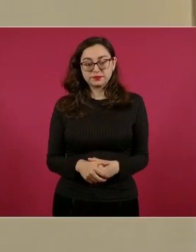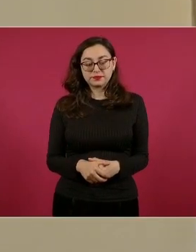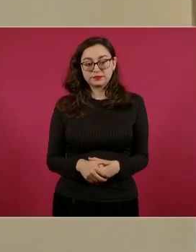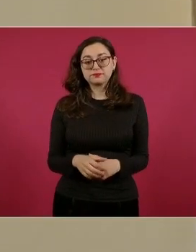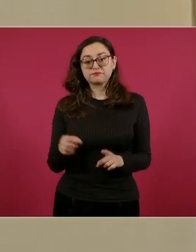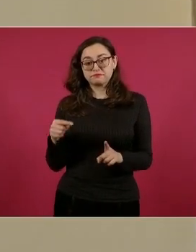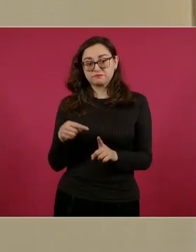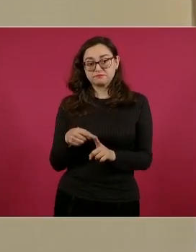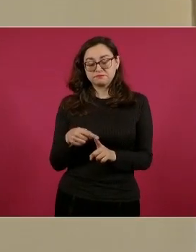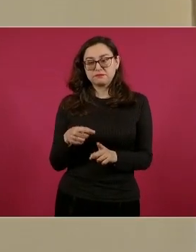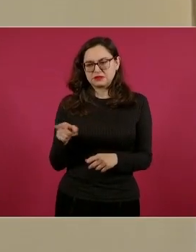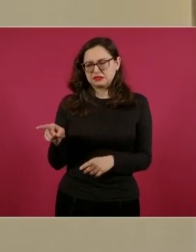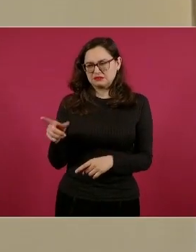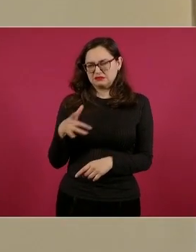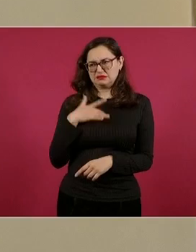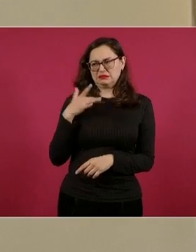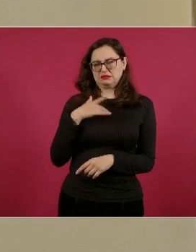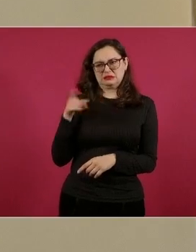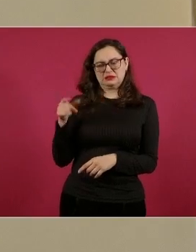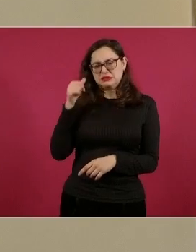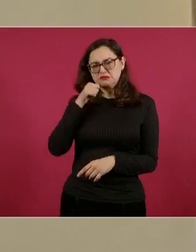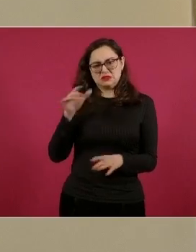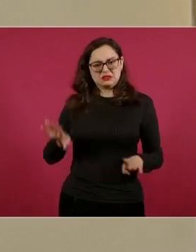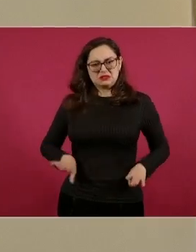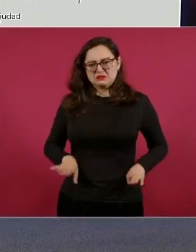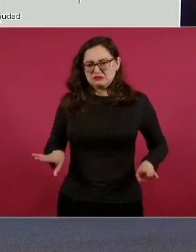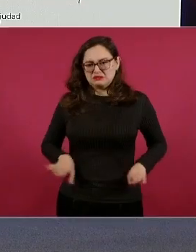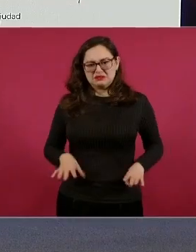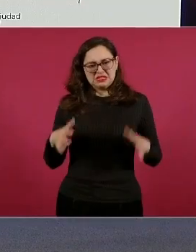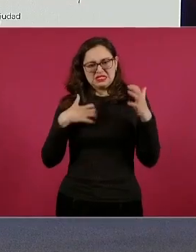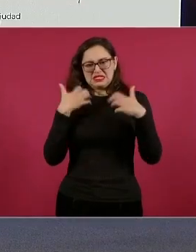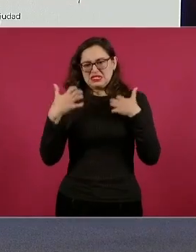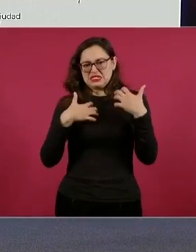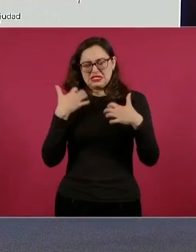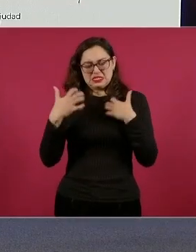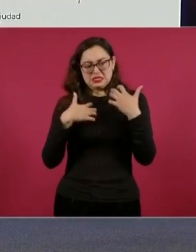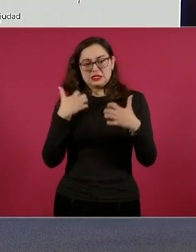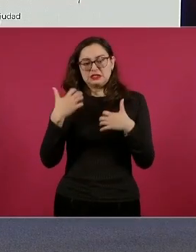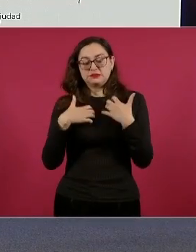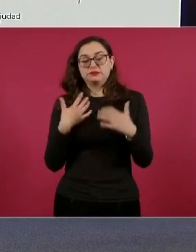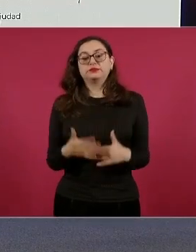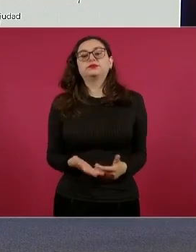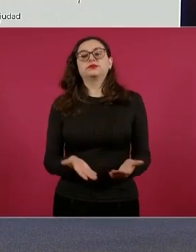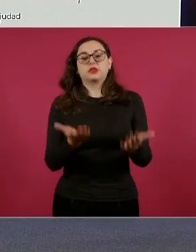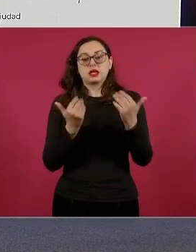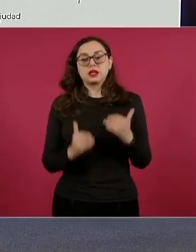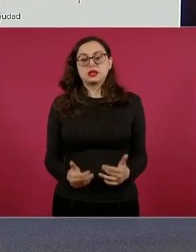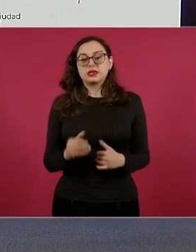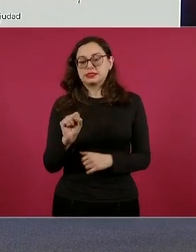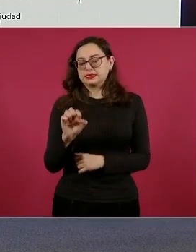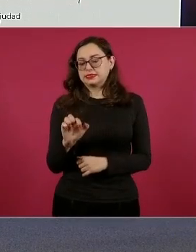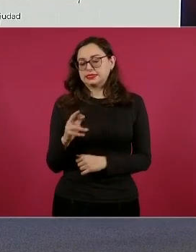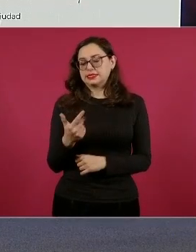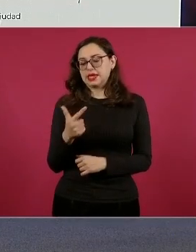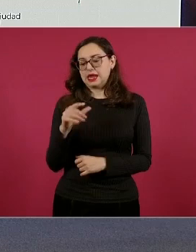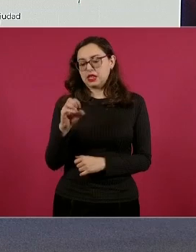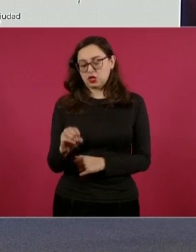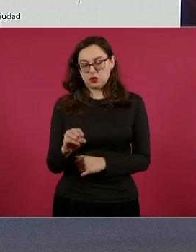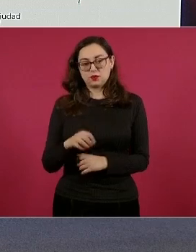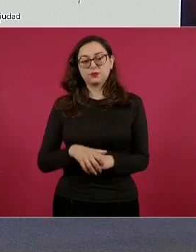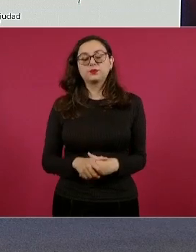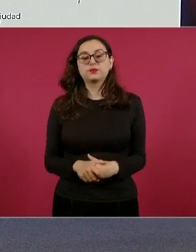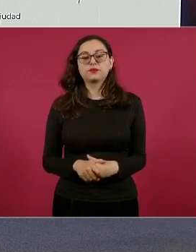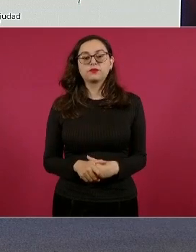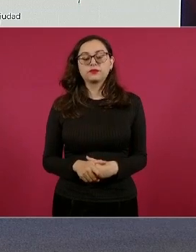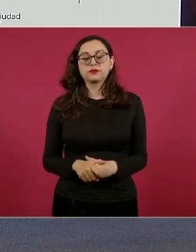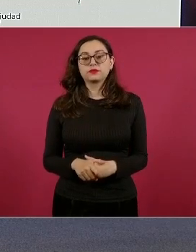como una persona violenta. Adelante. Siguiente detención, Sergio Daniel. Él fue detenido en Ciudad Obregón,